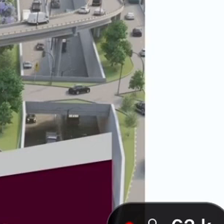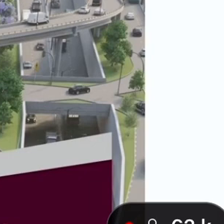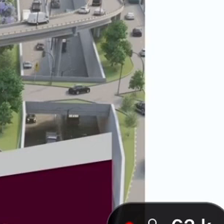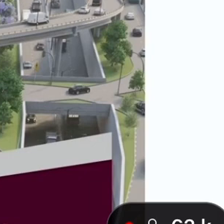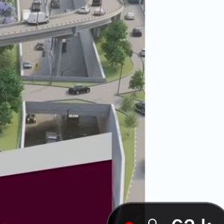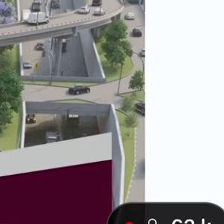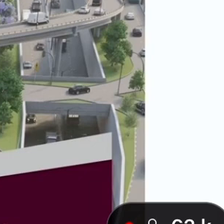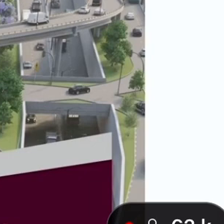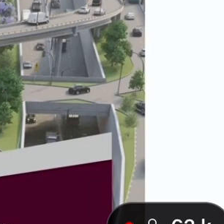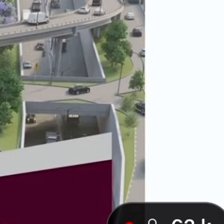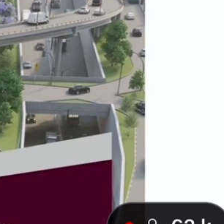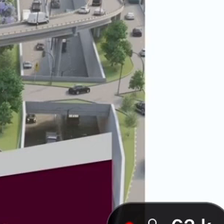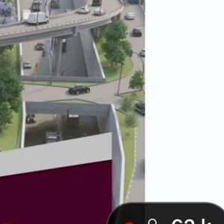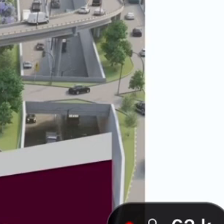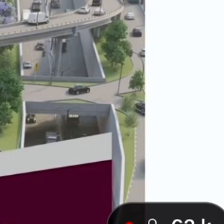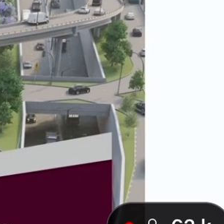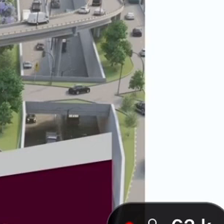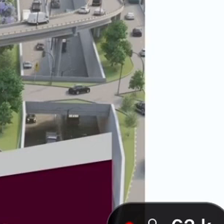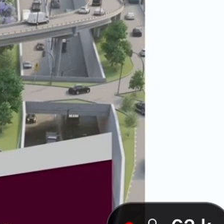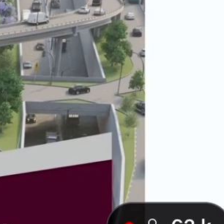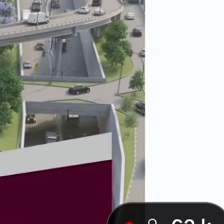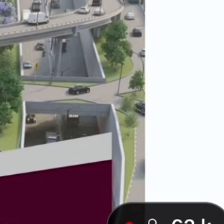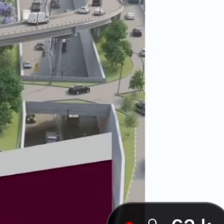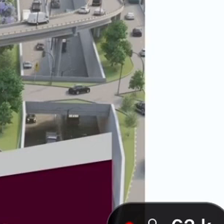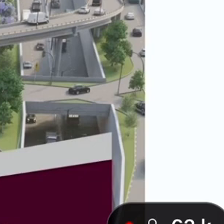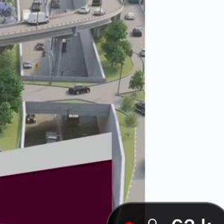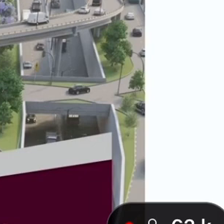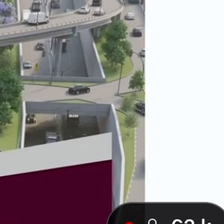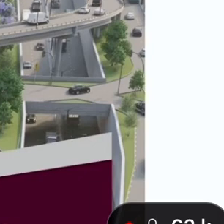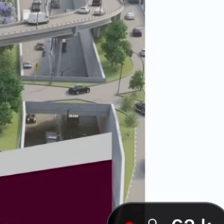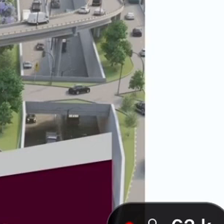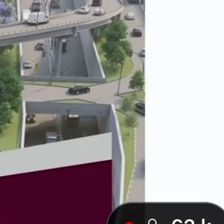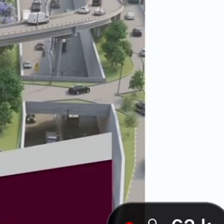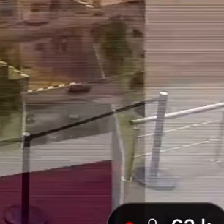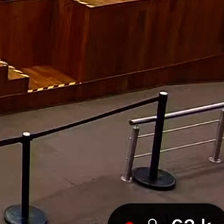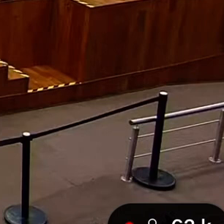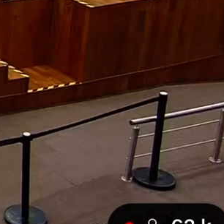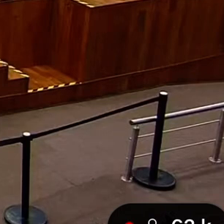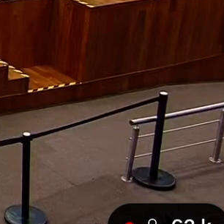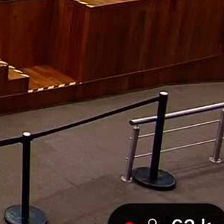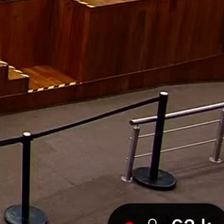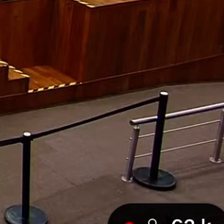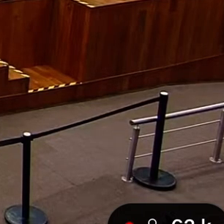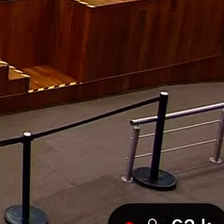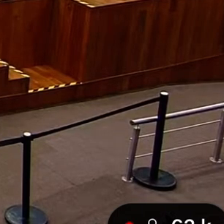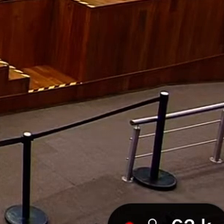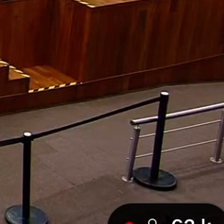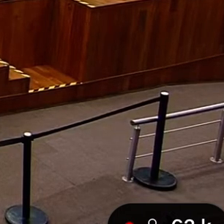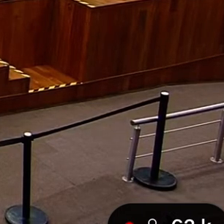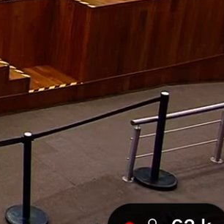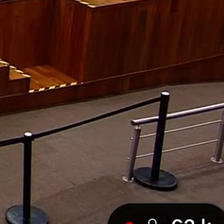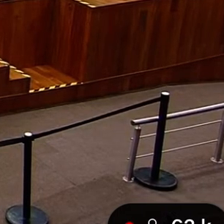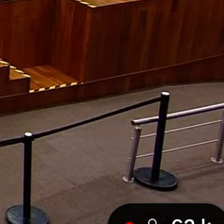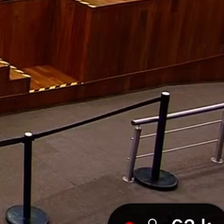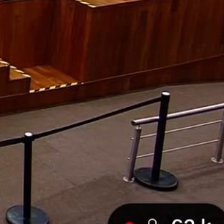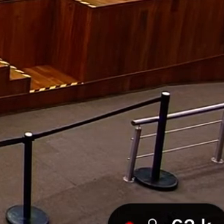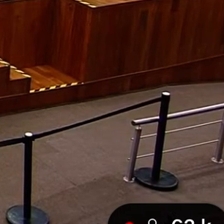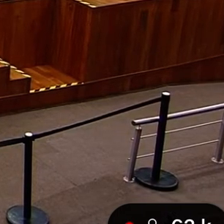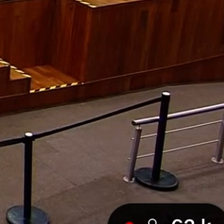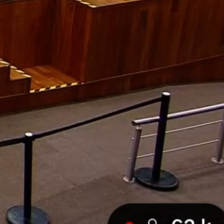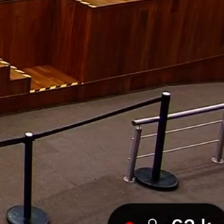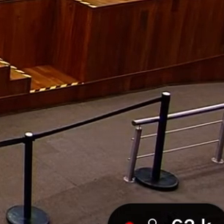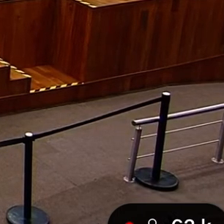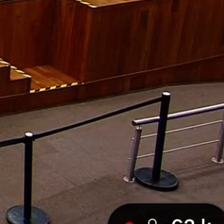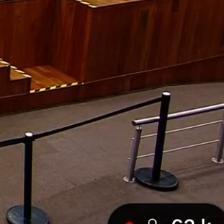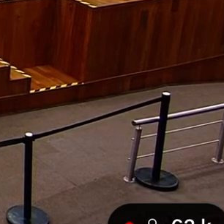anunciando el distribuidor vial de la central de abastos en los límites territoriales con Tlaxcala, que permitirá